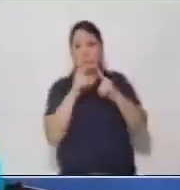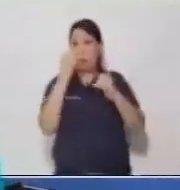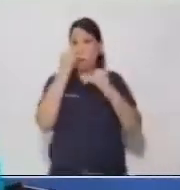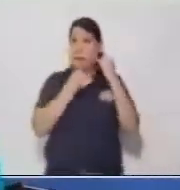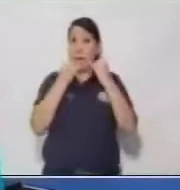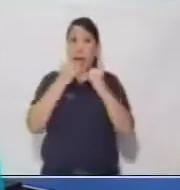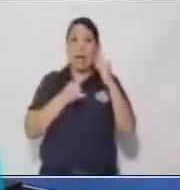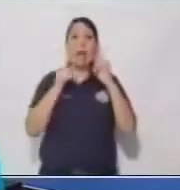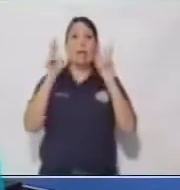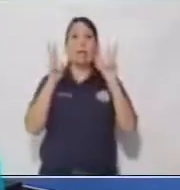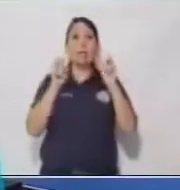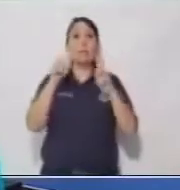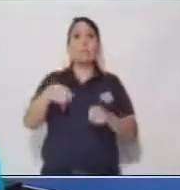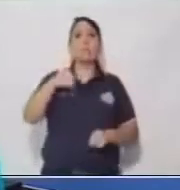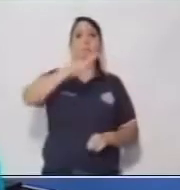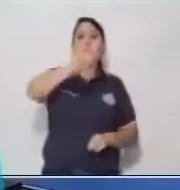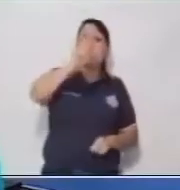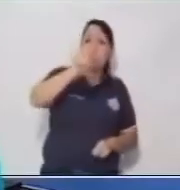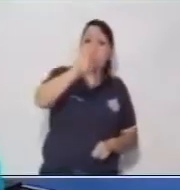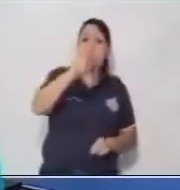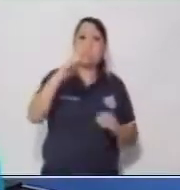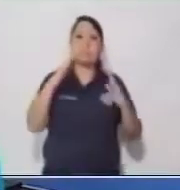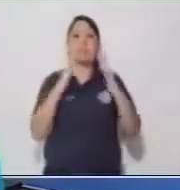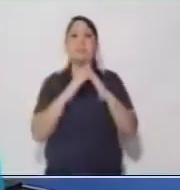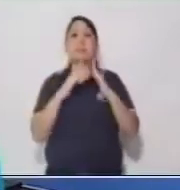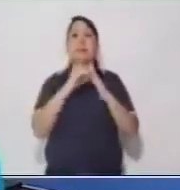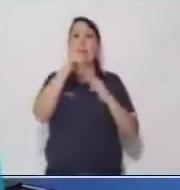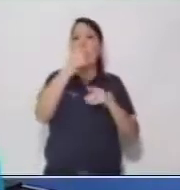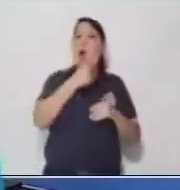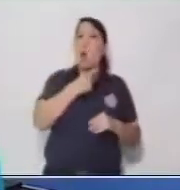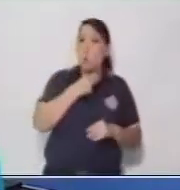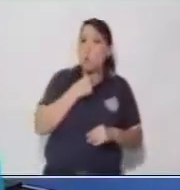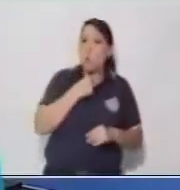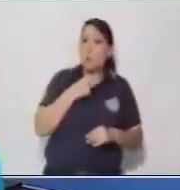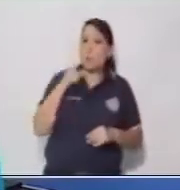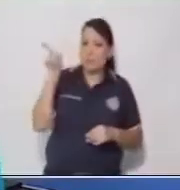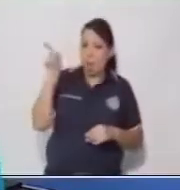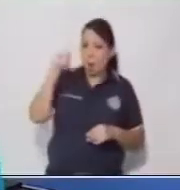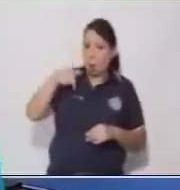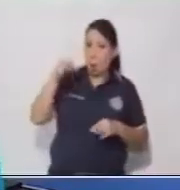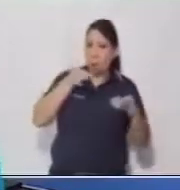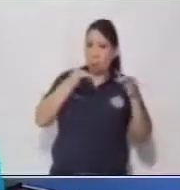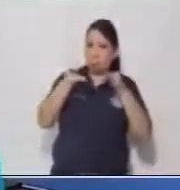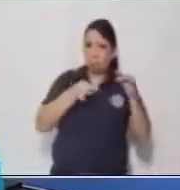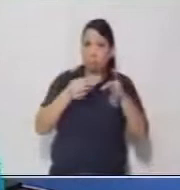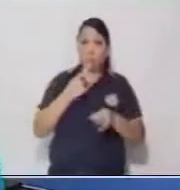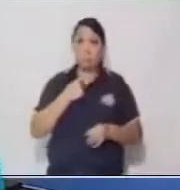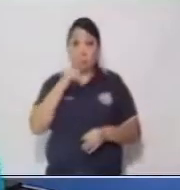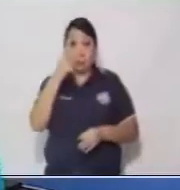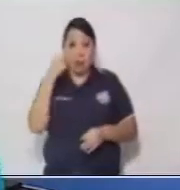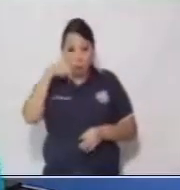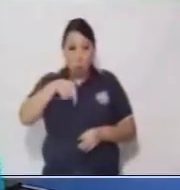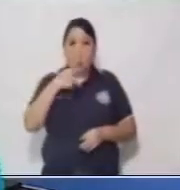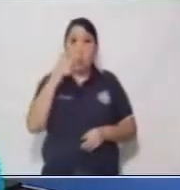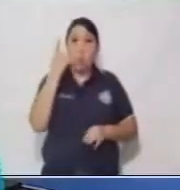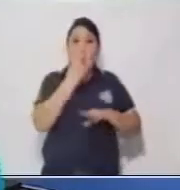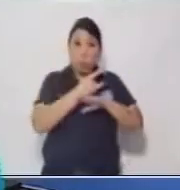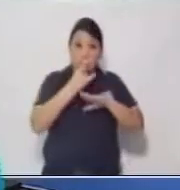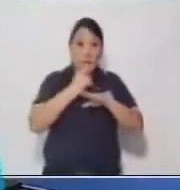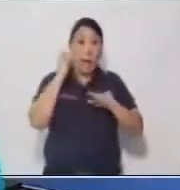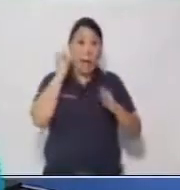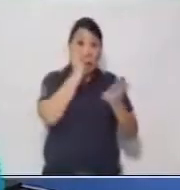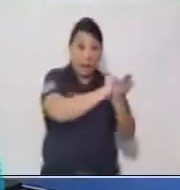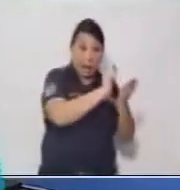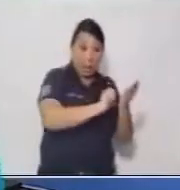tema, voy a preguntarles en casita, ¿qué les pareció el tema? ¿Les gustó? ¿Lo usamos en nuestra vida diaria?